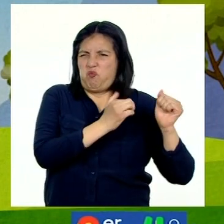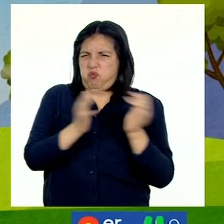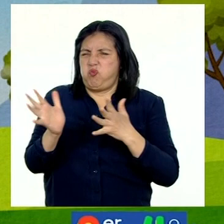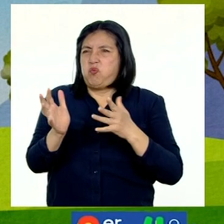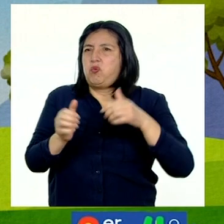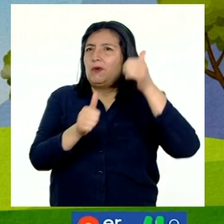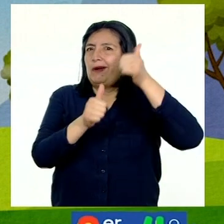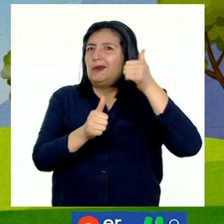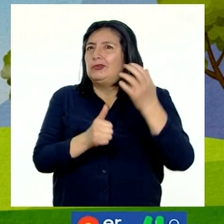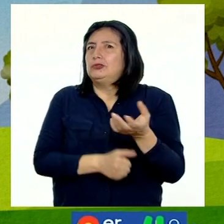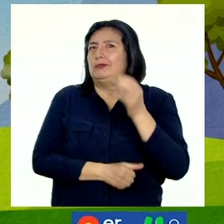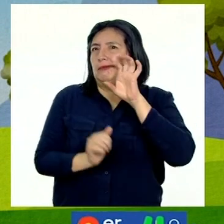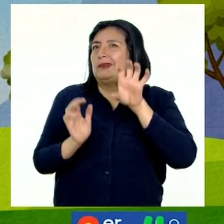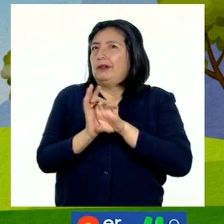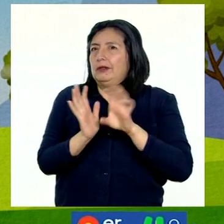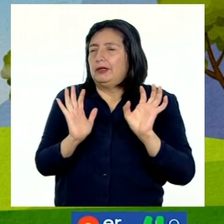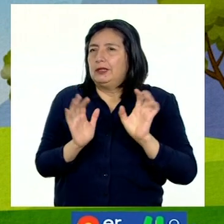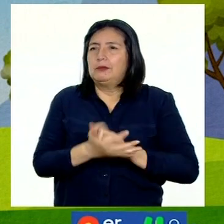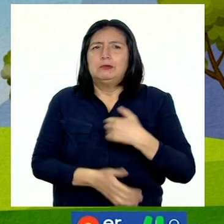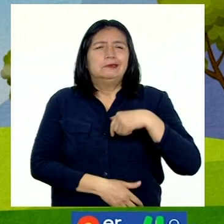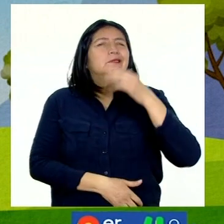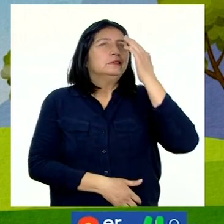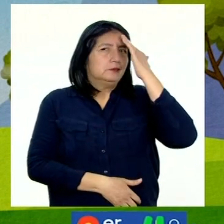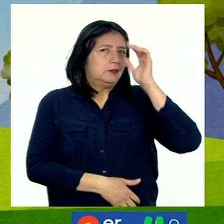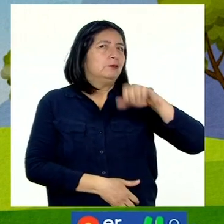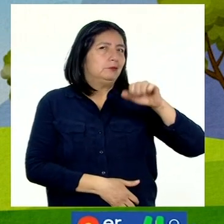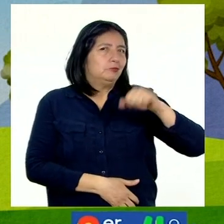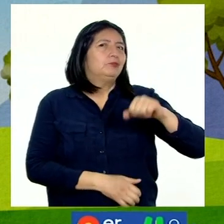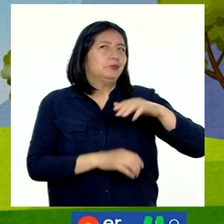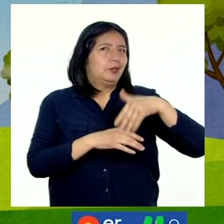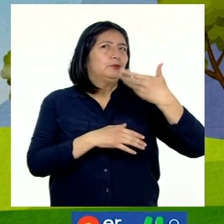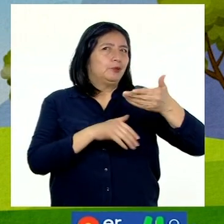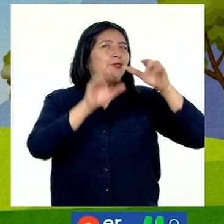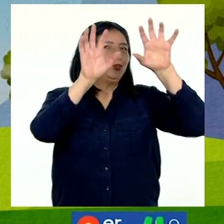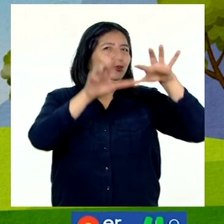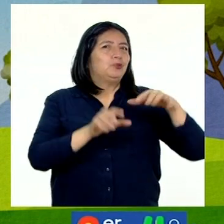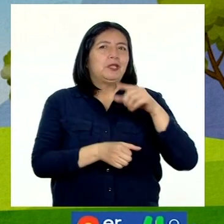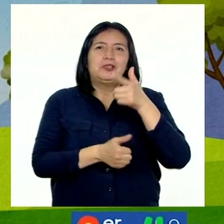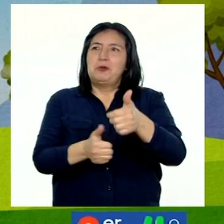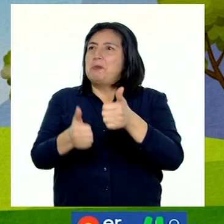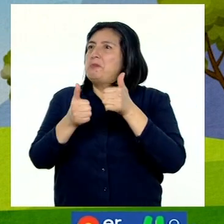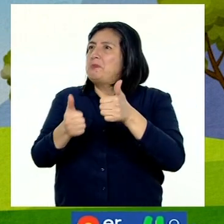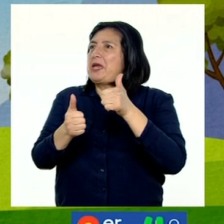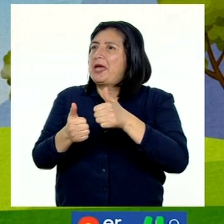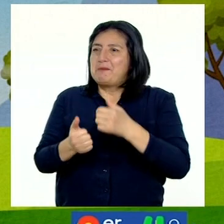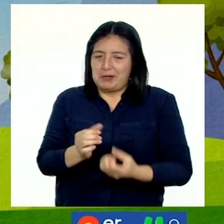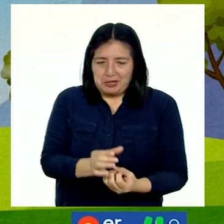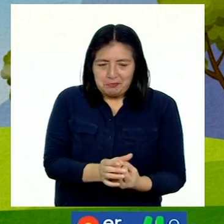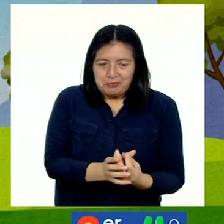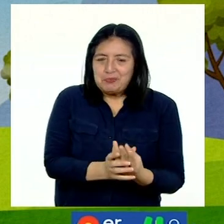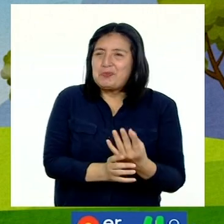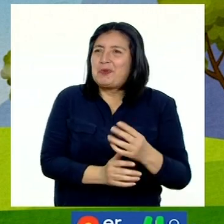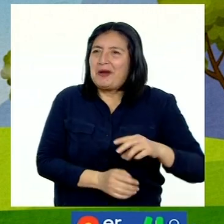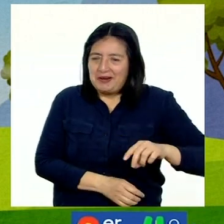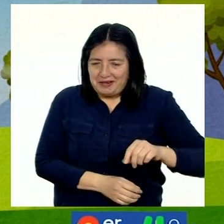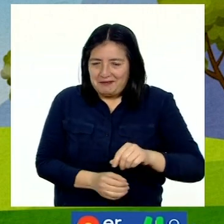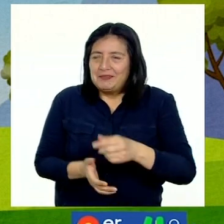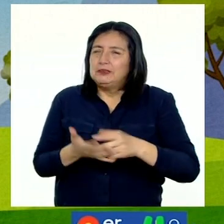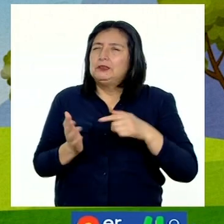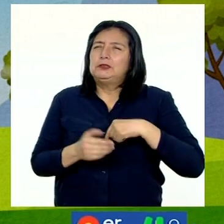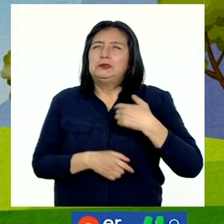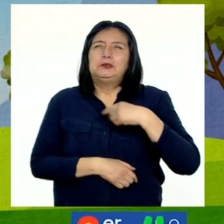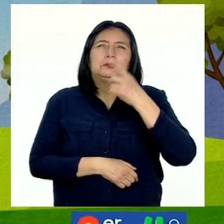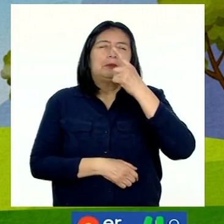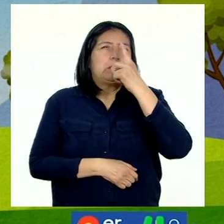en agosto, por ejemplo, sabemos que habrán lluvias. Y eso es genial para los cultivos. Si observamos